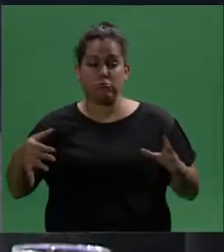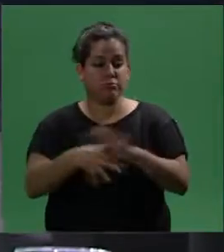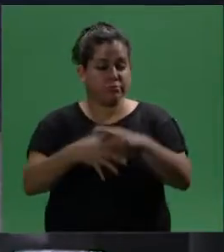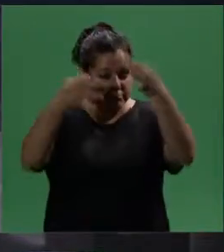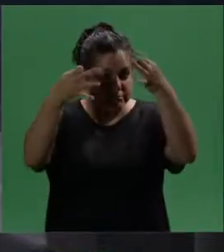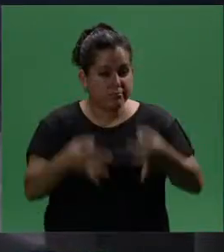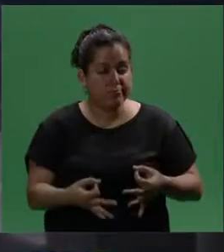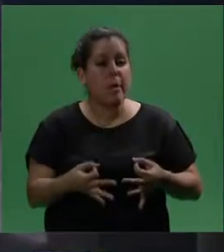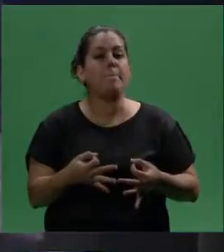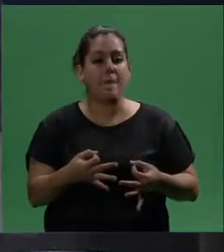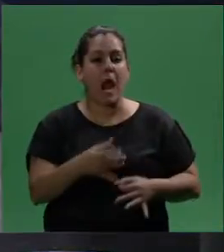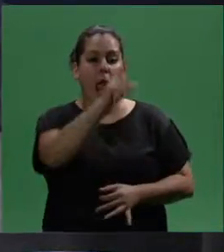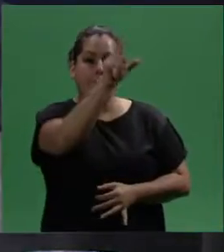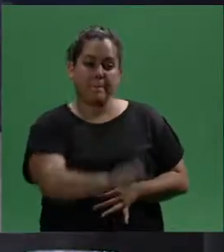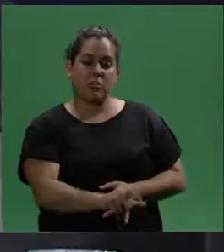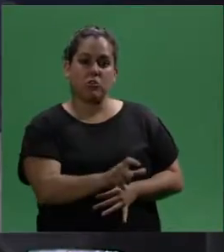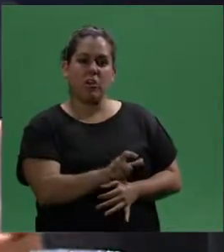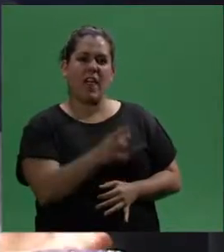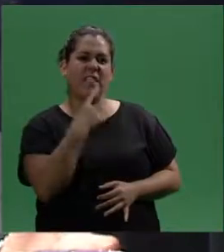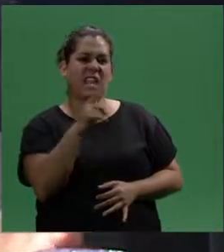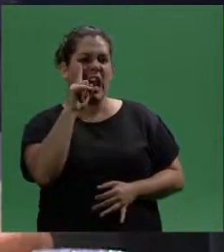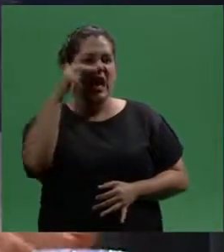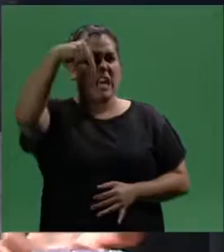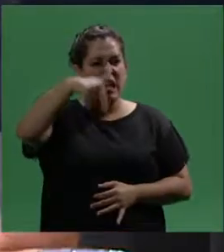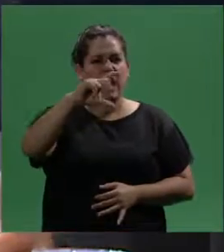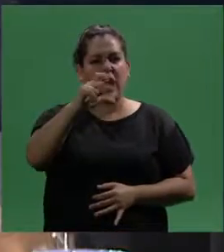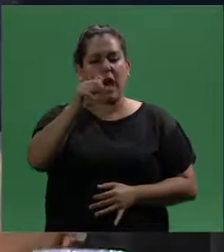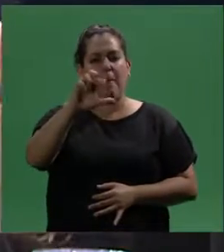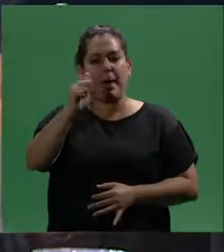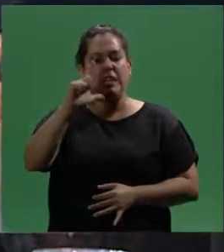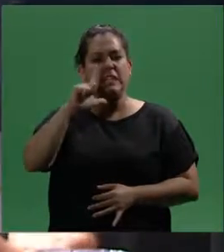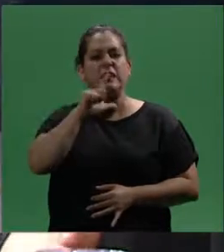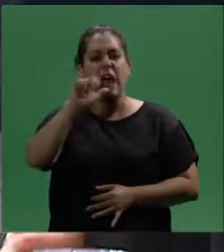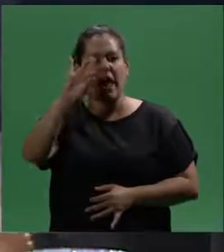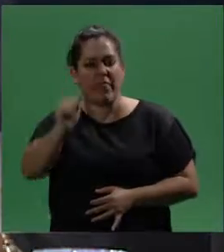término correcto para las personas que en ese momento se llamaban incapacitadas,